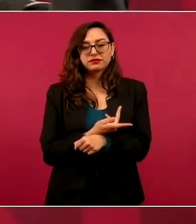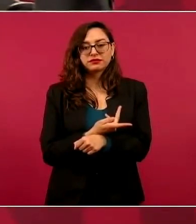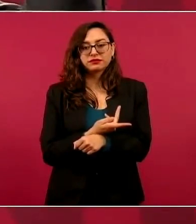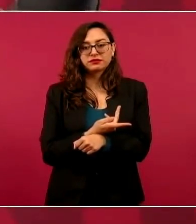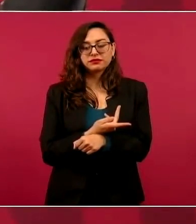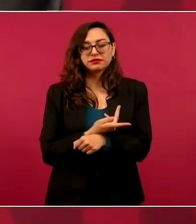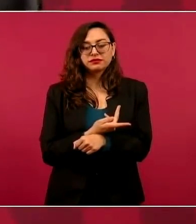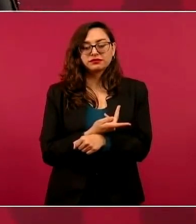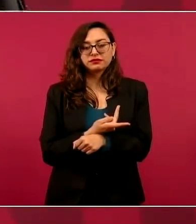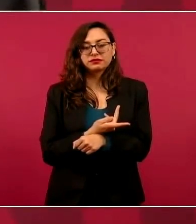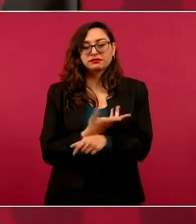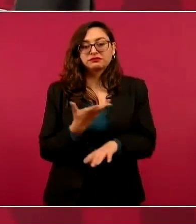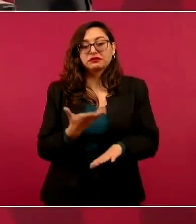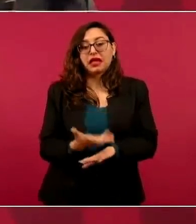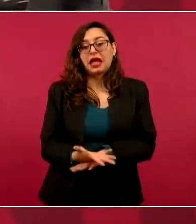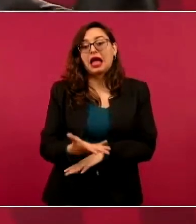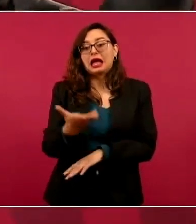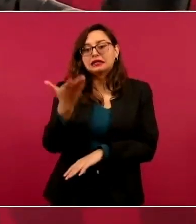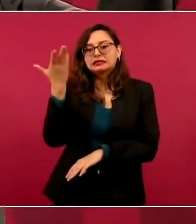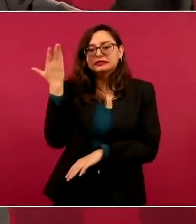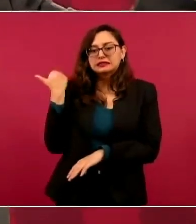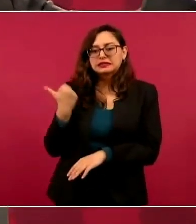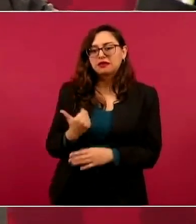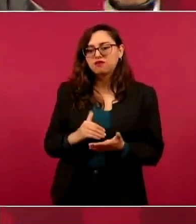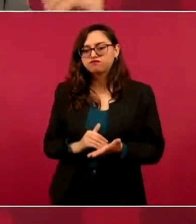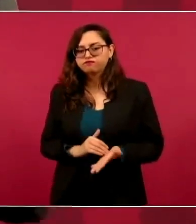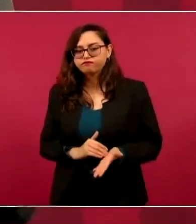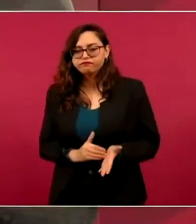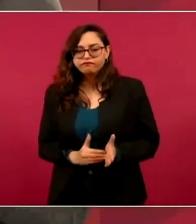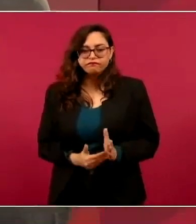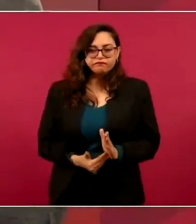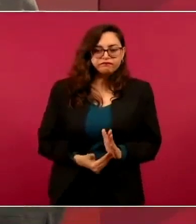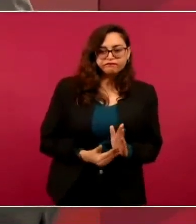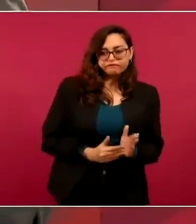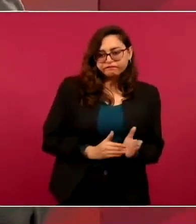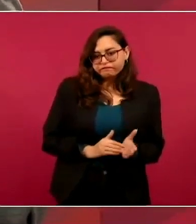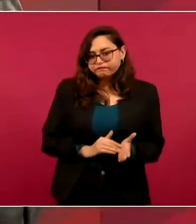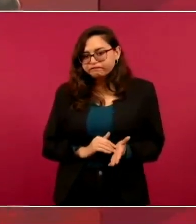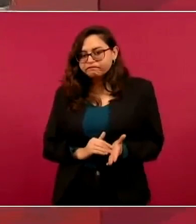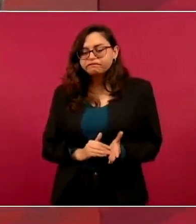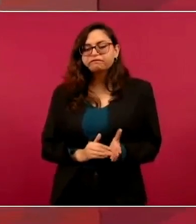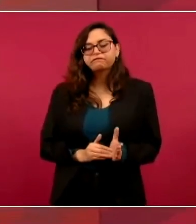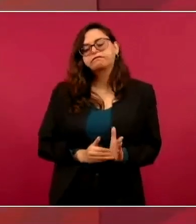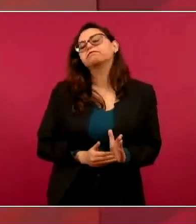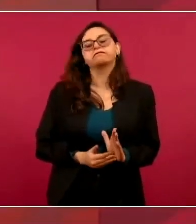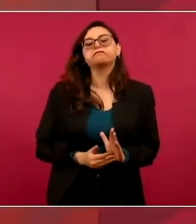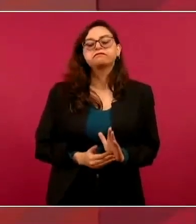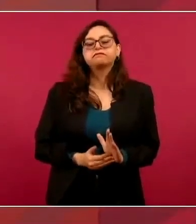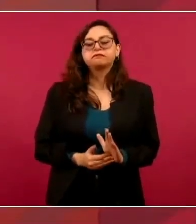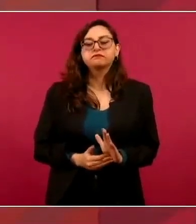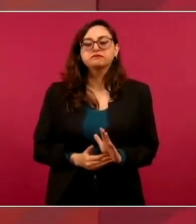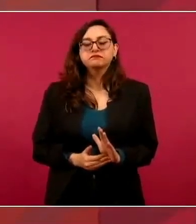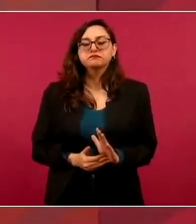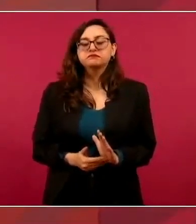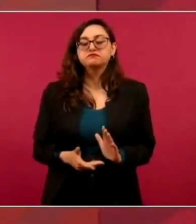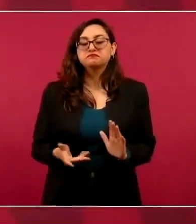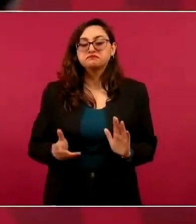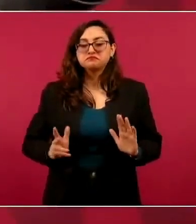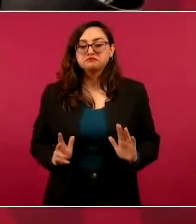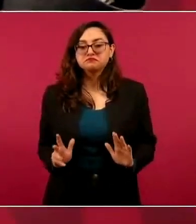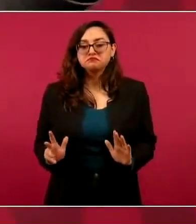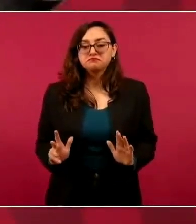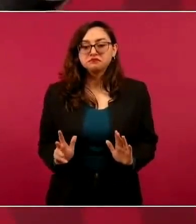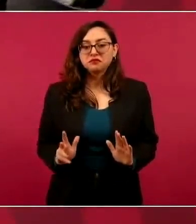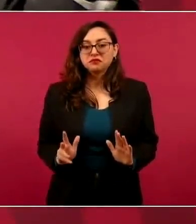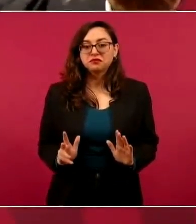podían mantener el principio de que